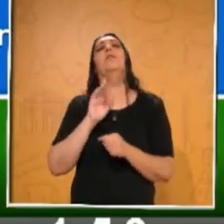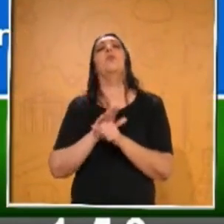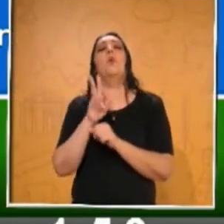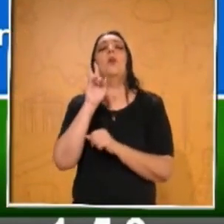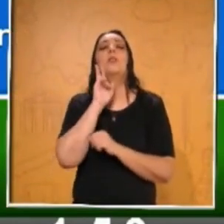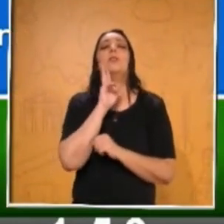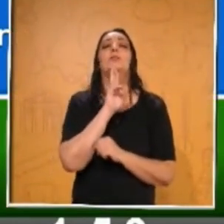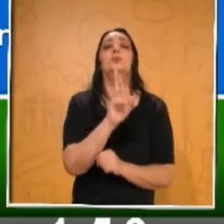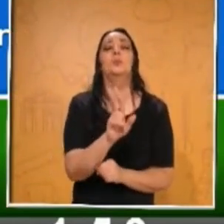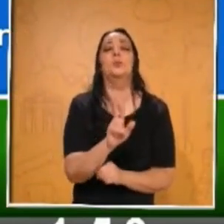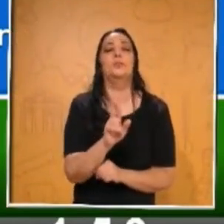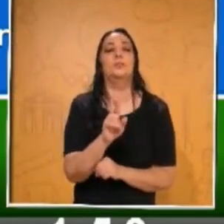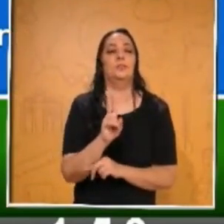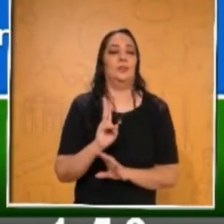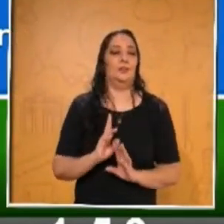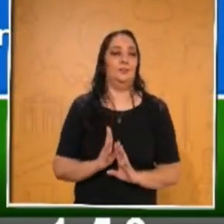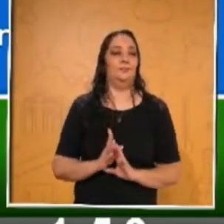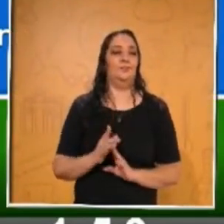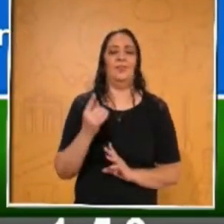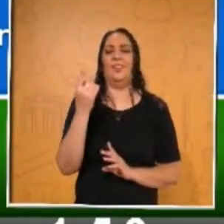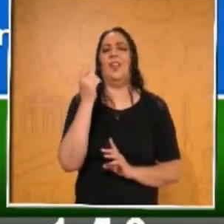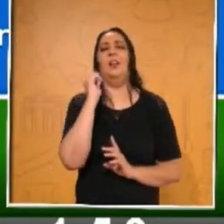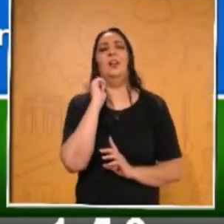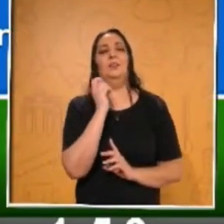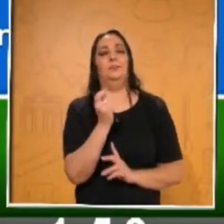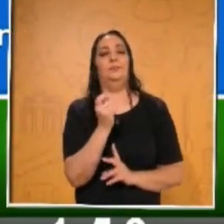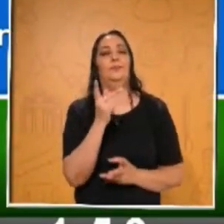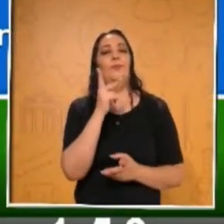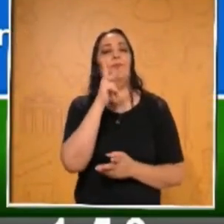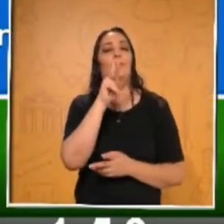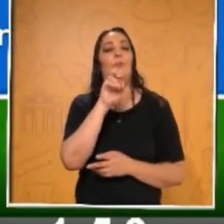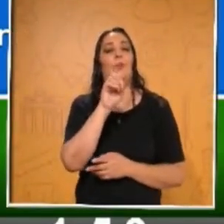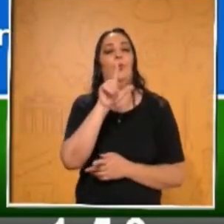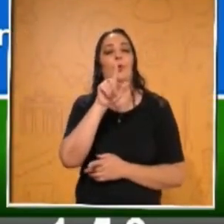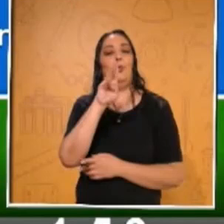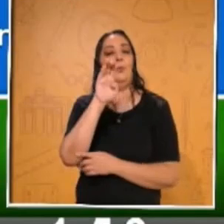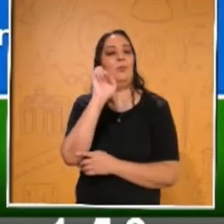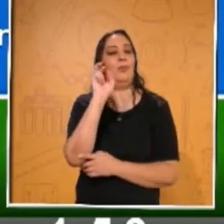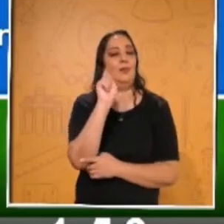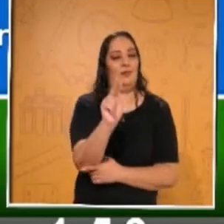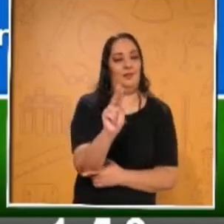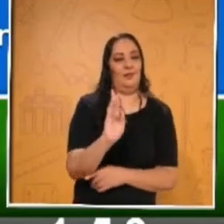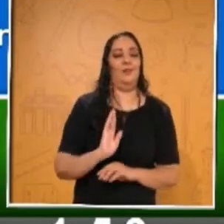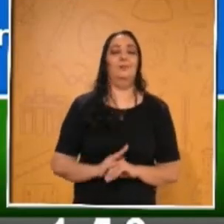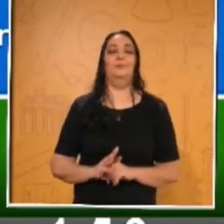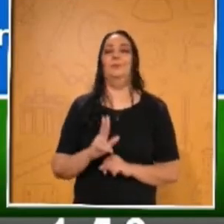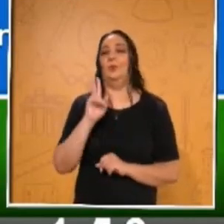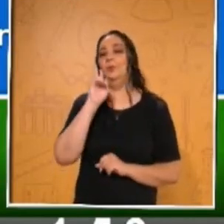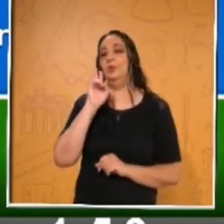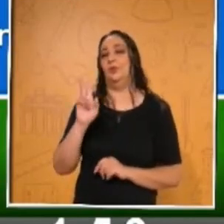Recuerden, ¿cuál es la definición de volumen? Volumen. Aquí los maestros estuvieron